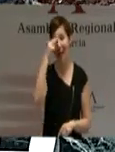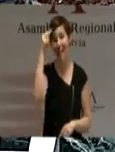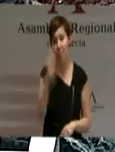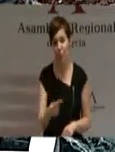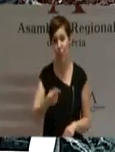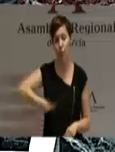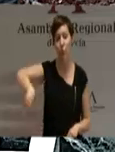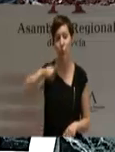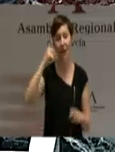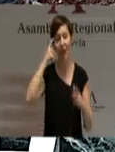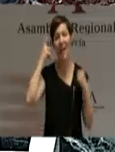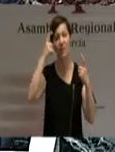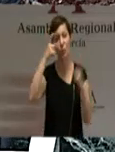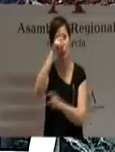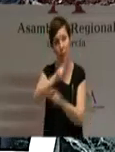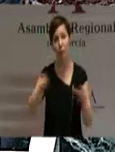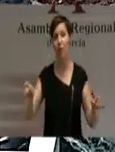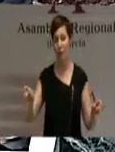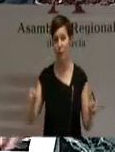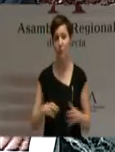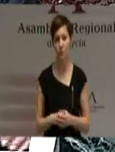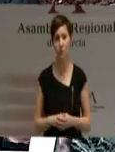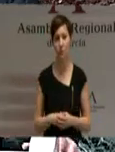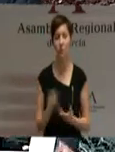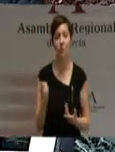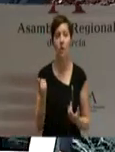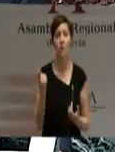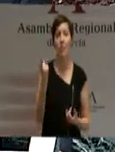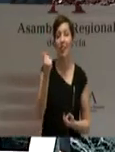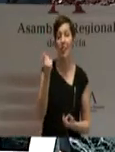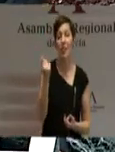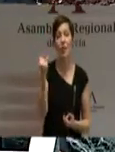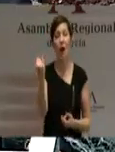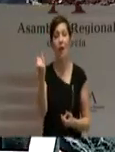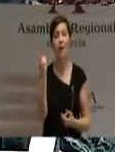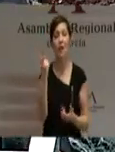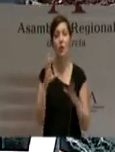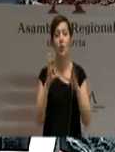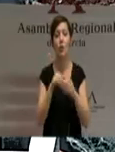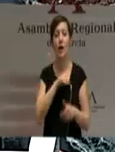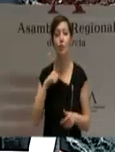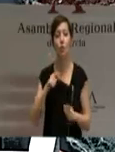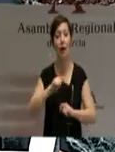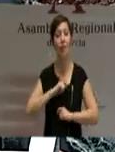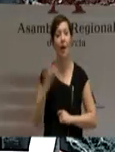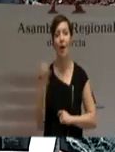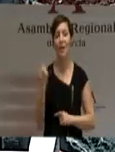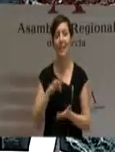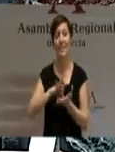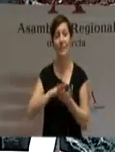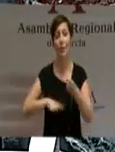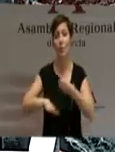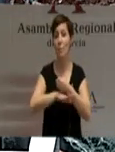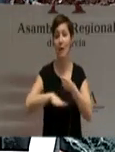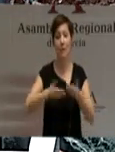esfuerzo de muchos ciudadanos. La absorbencia de una comunidad autónoma permite garantizar los servicios básicos. Su quiebra, sin